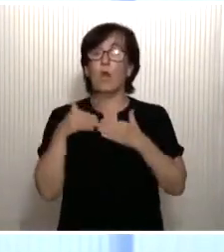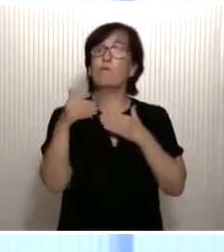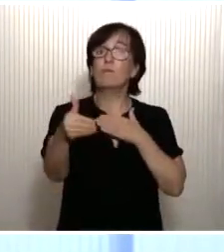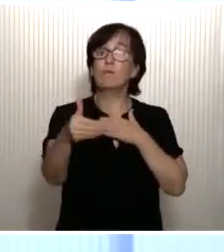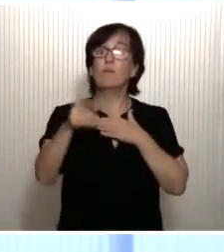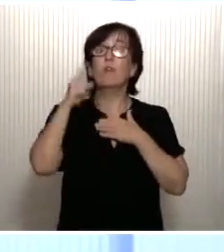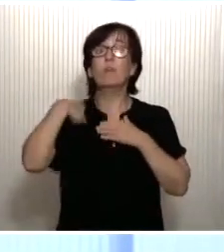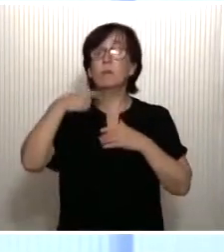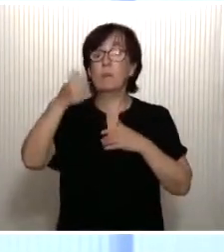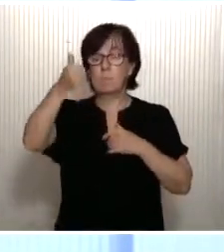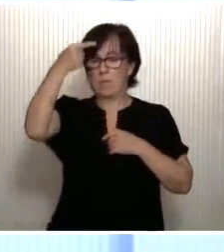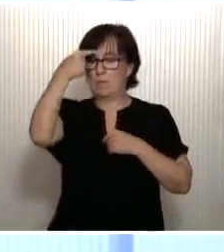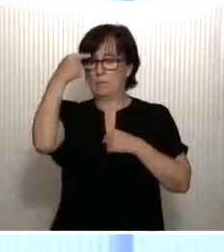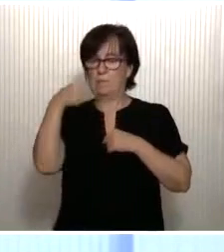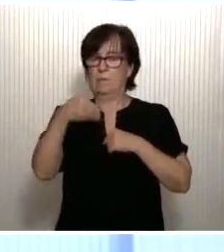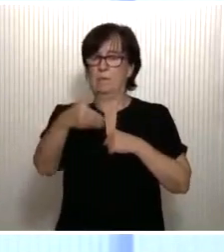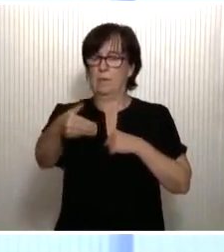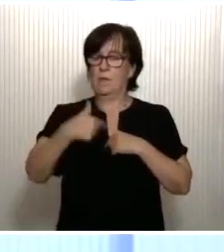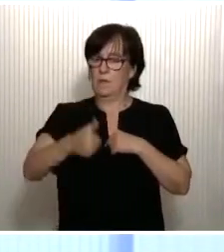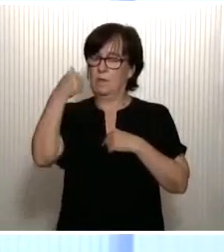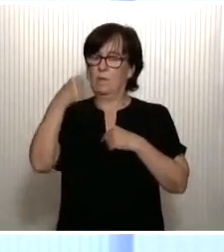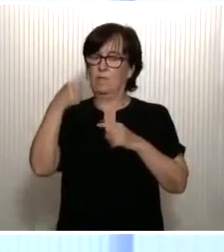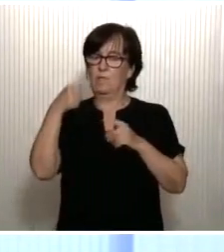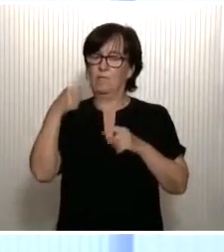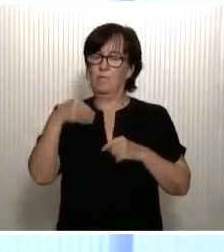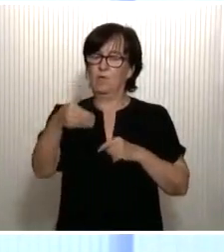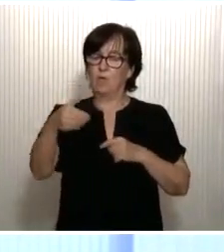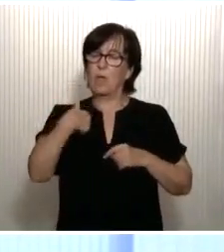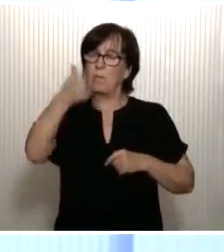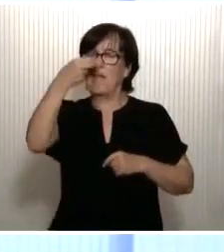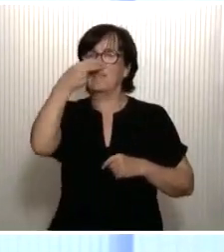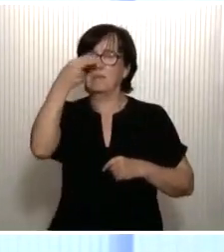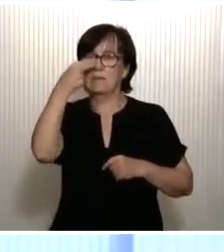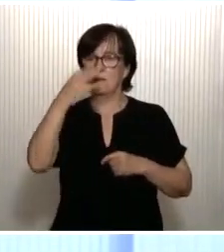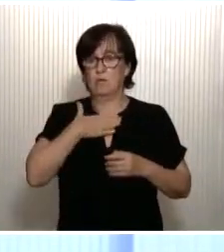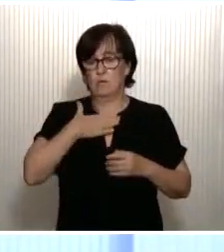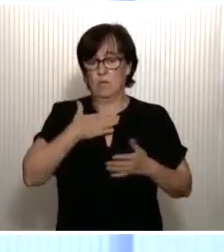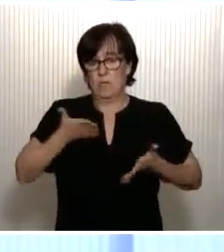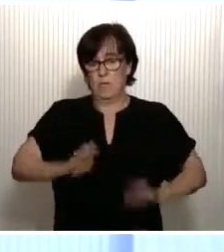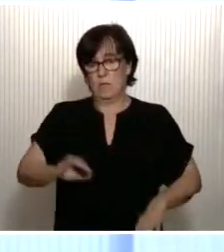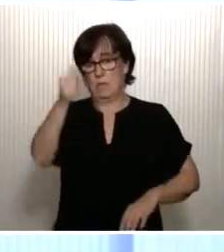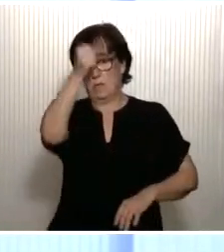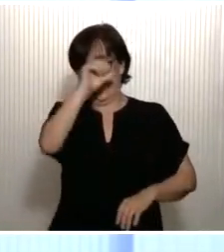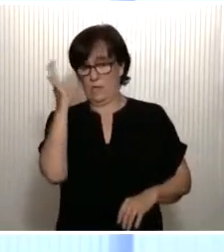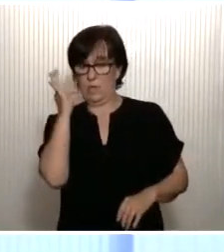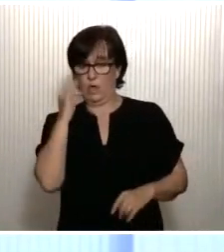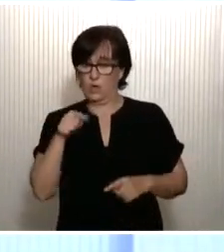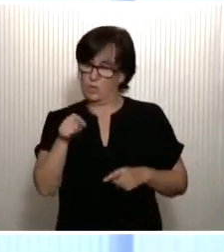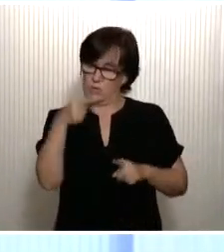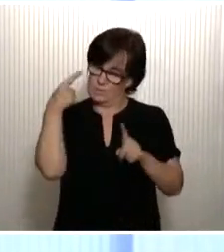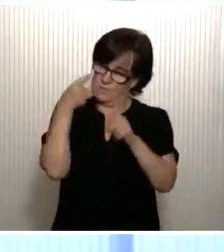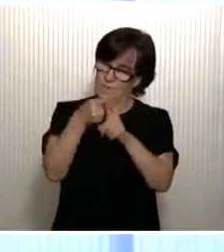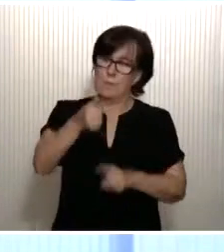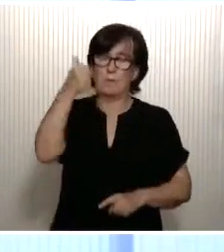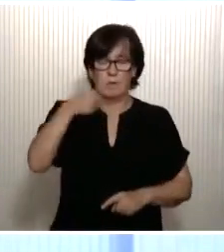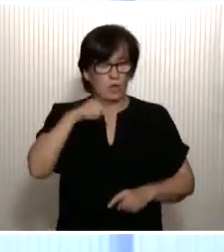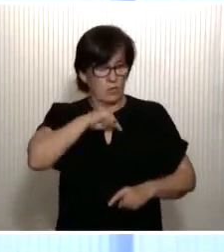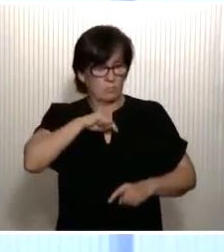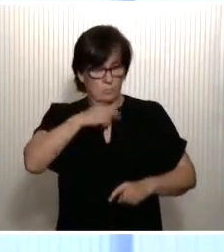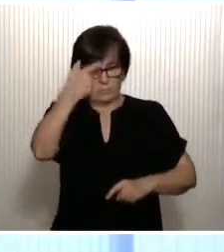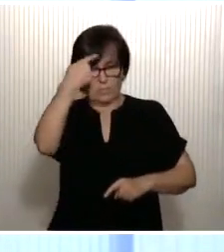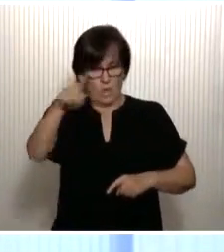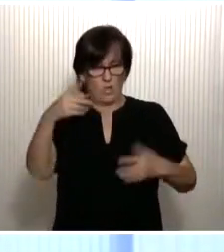sobre todo, el futuro de aquellos que más nos importan, que más nos interesan, que son nuestros hijos y nuestras hijas. Me hago cargo.